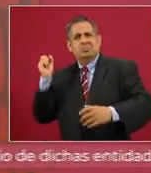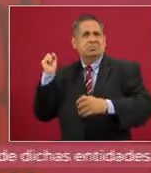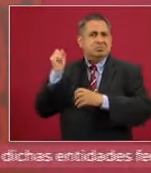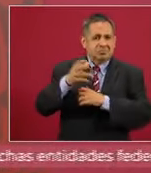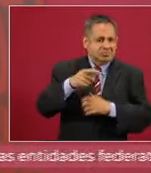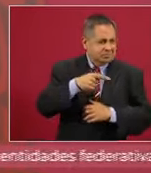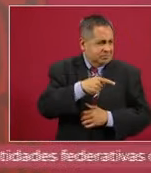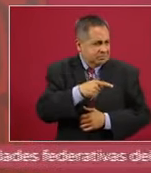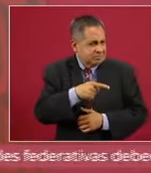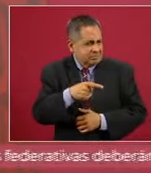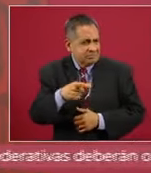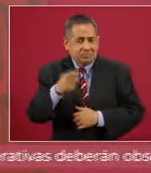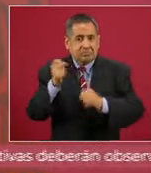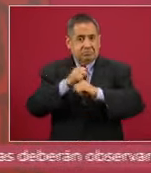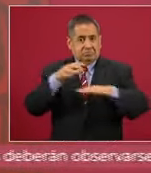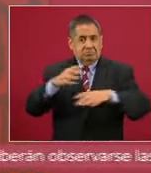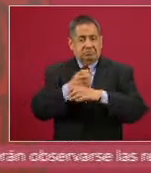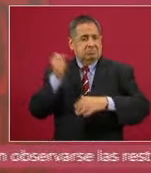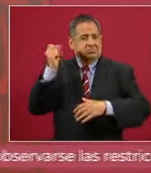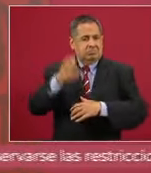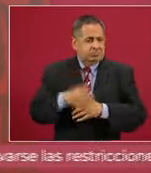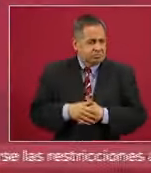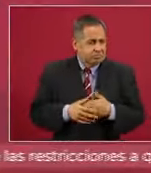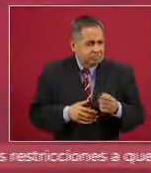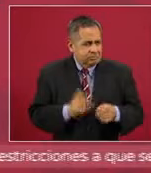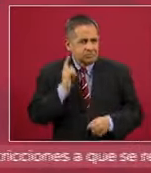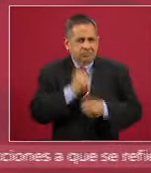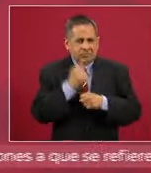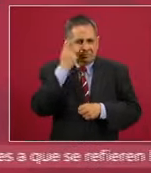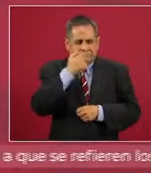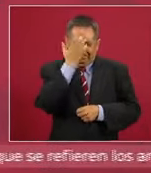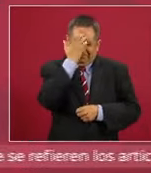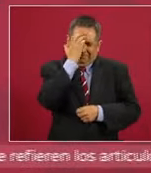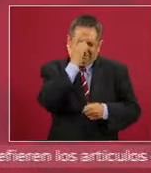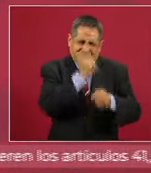claro que están identificadas,